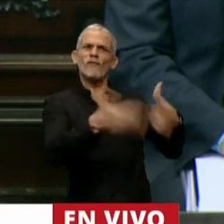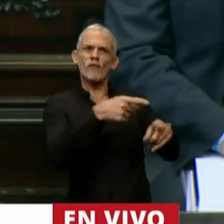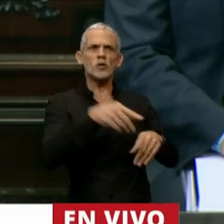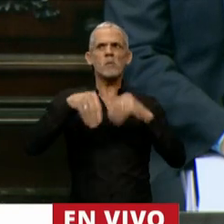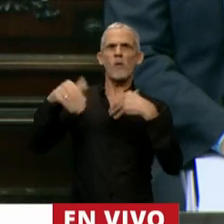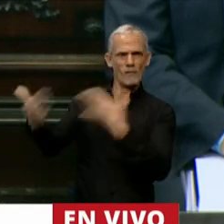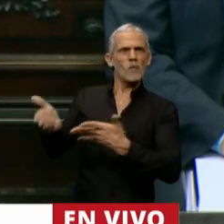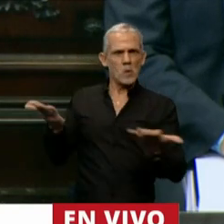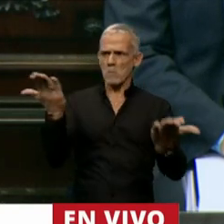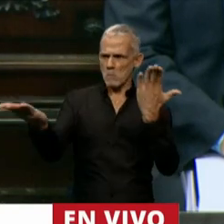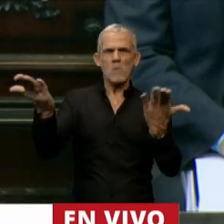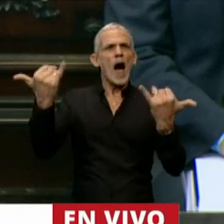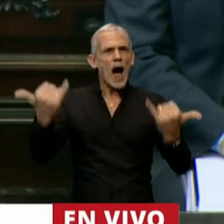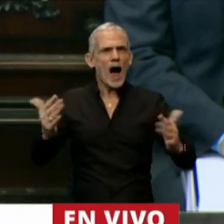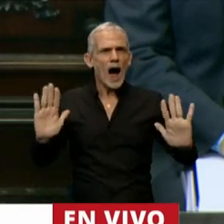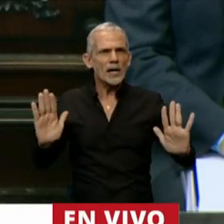opciones.